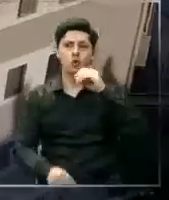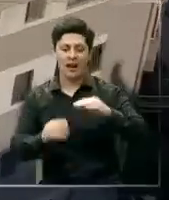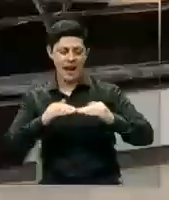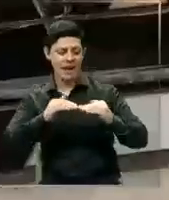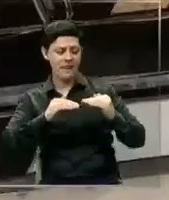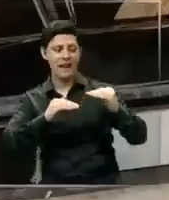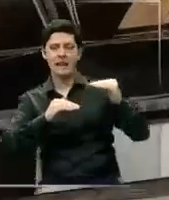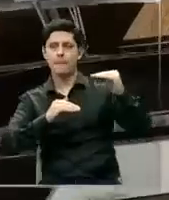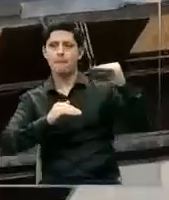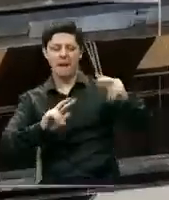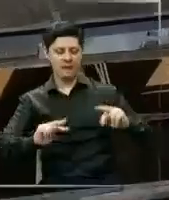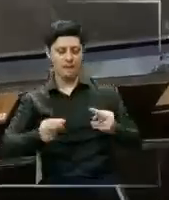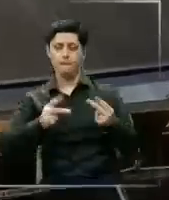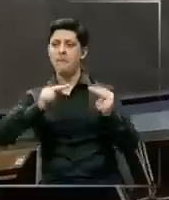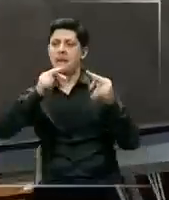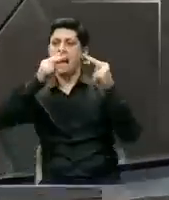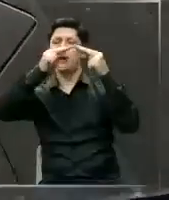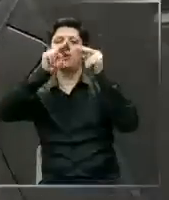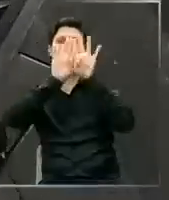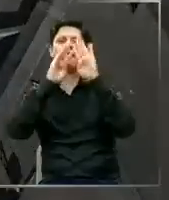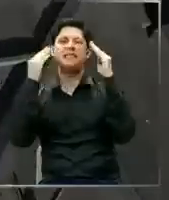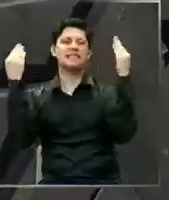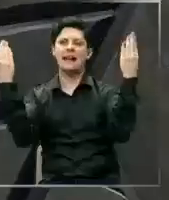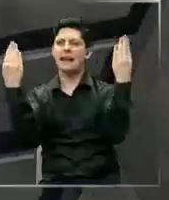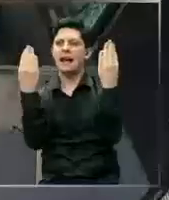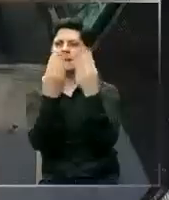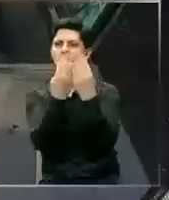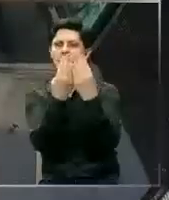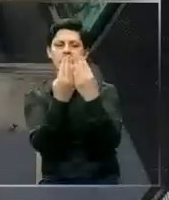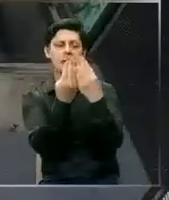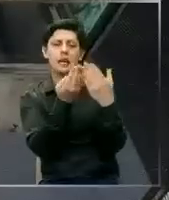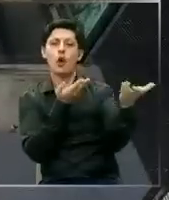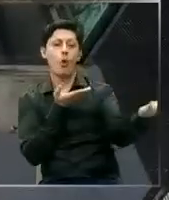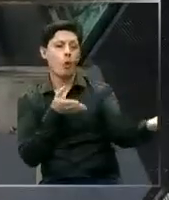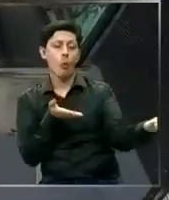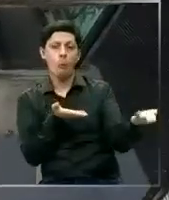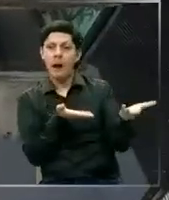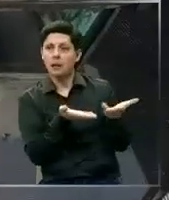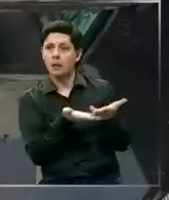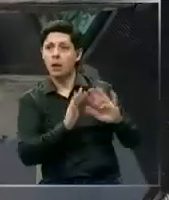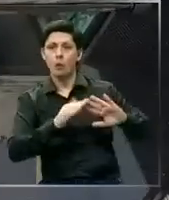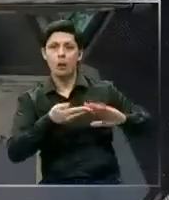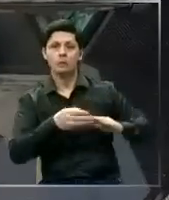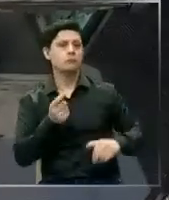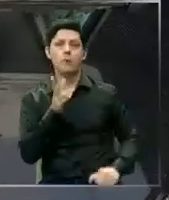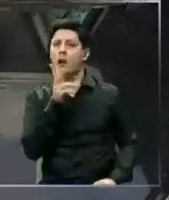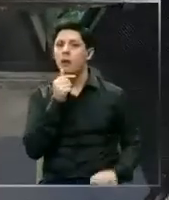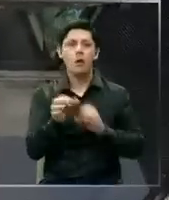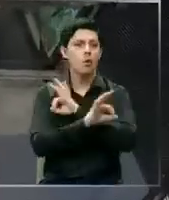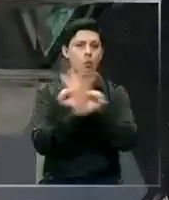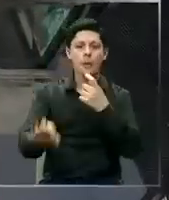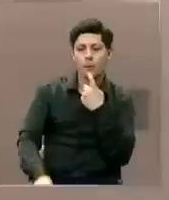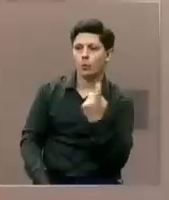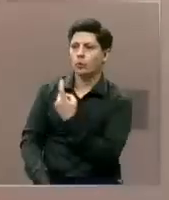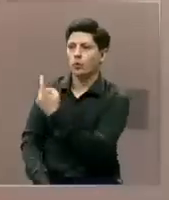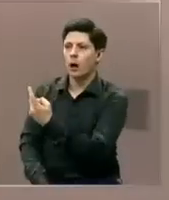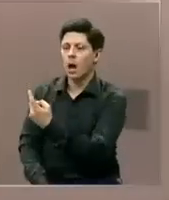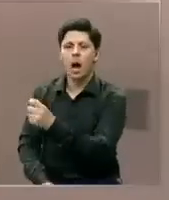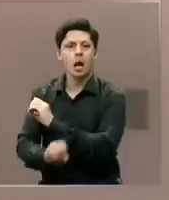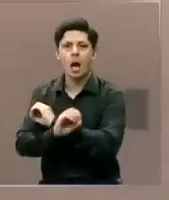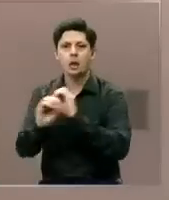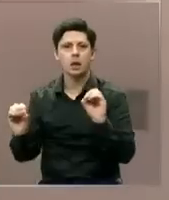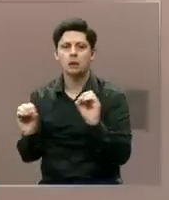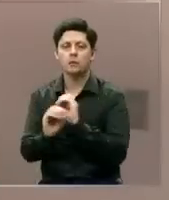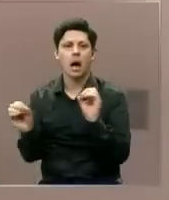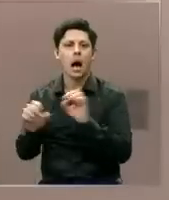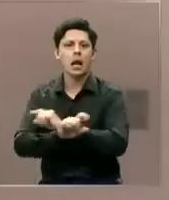y cerrado esta azotea, espacio que comparten con la comunidad. Eso sí, sin preguntarle a nadie. De repente empecé a